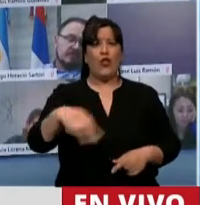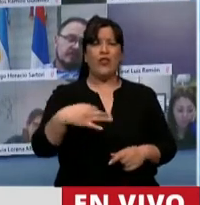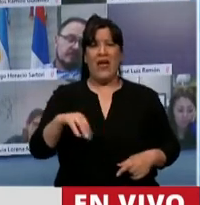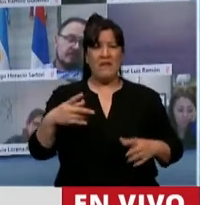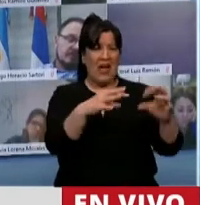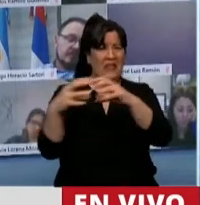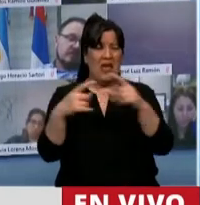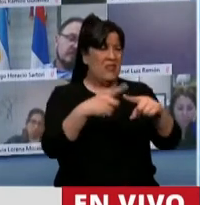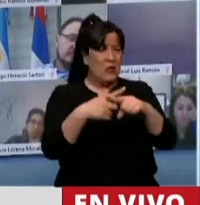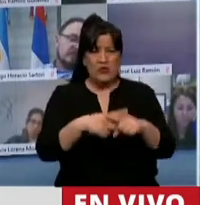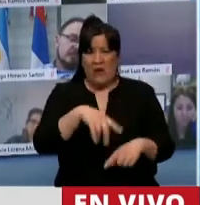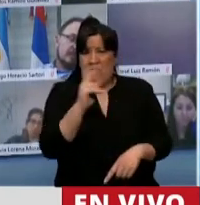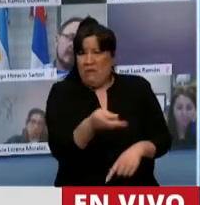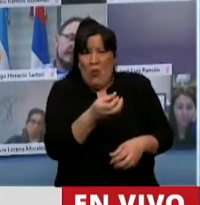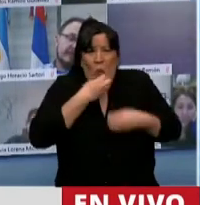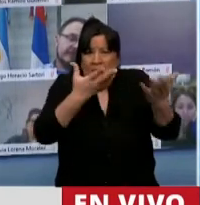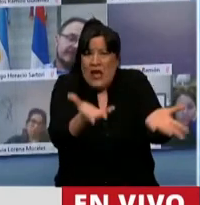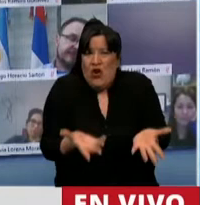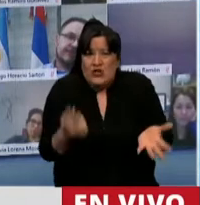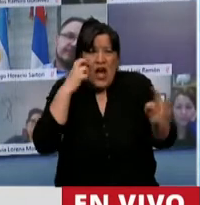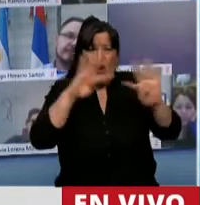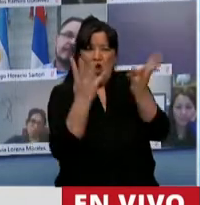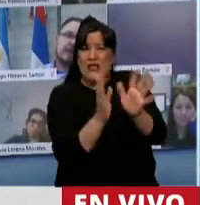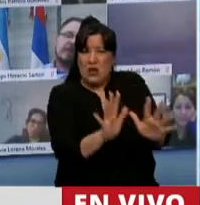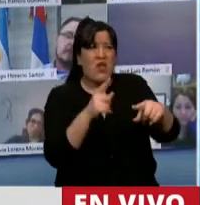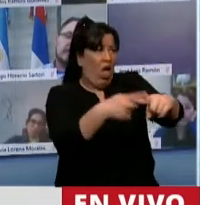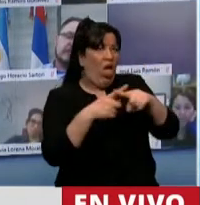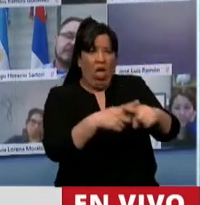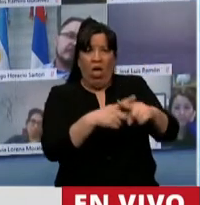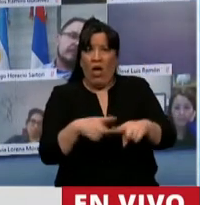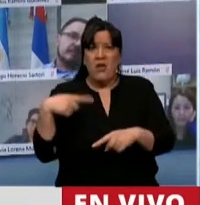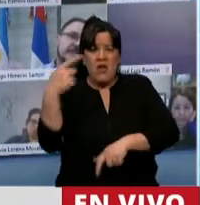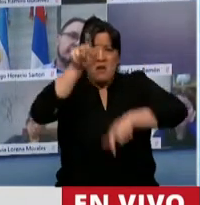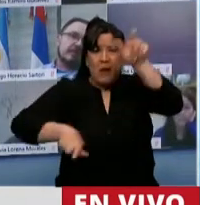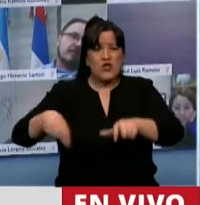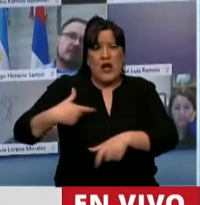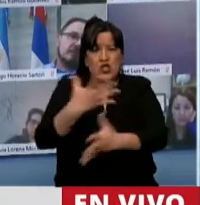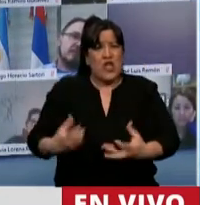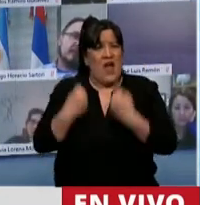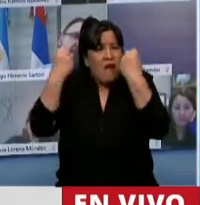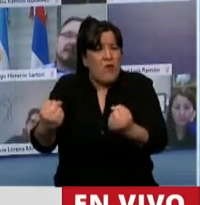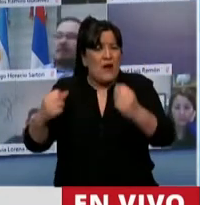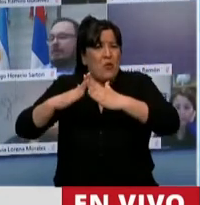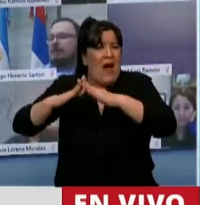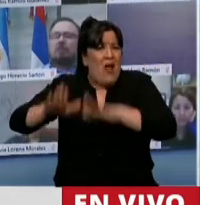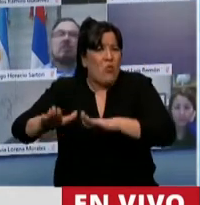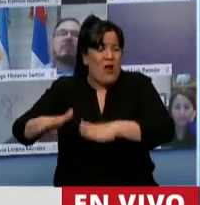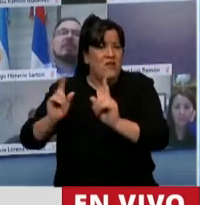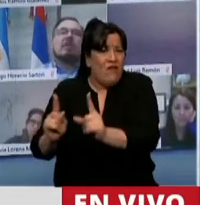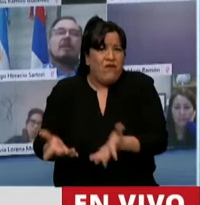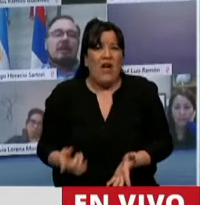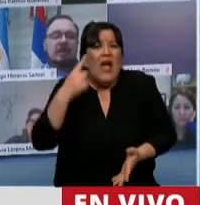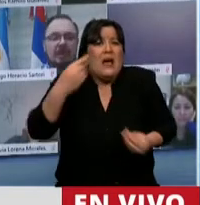discusión bizarra en el Congreso mientras la gente hace un esfuerzo enorme para sostener la cuarentena. ¿Qué piensan